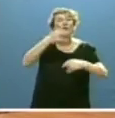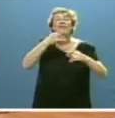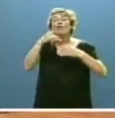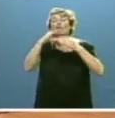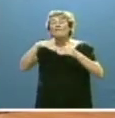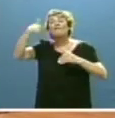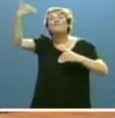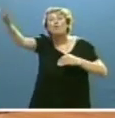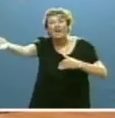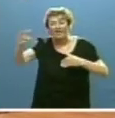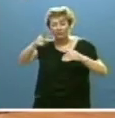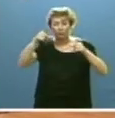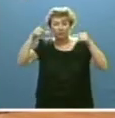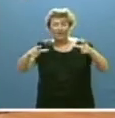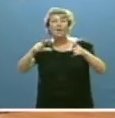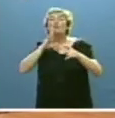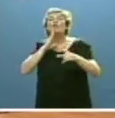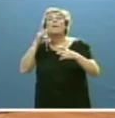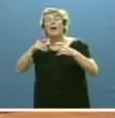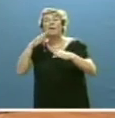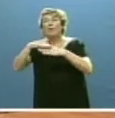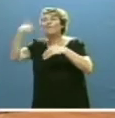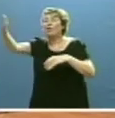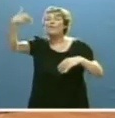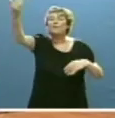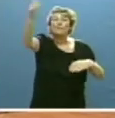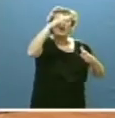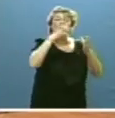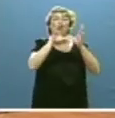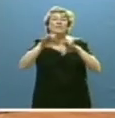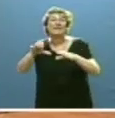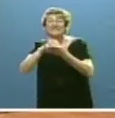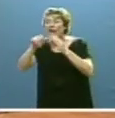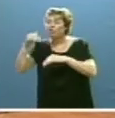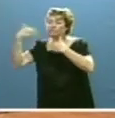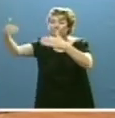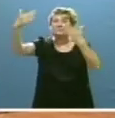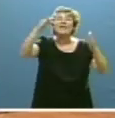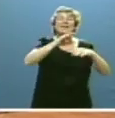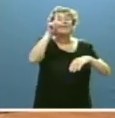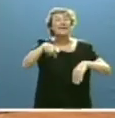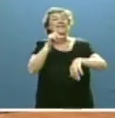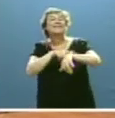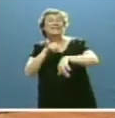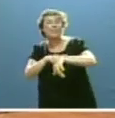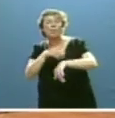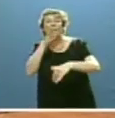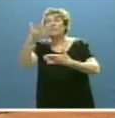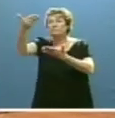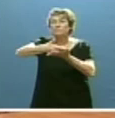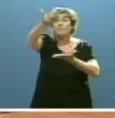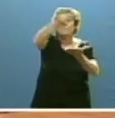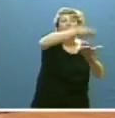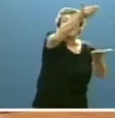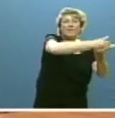su sede ordinaria, recorriendo el territorio de la comunidad y reservando un tiempo para recoger propuestas y sugerencias de los ciudadanos